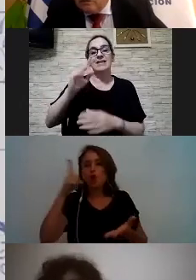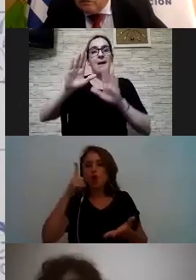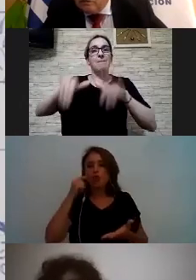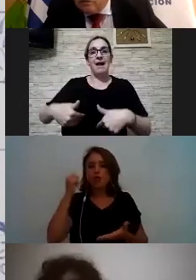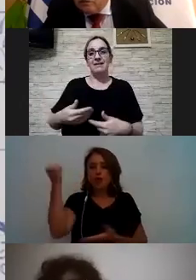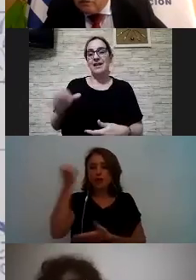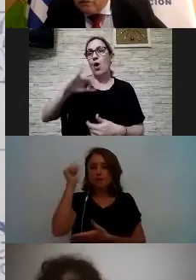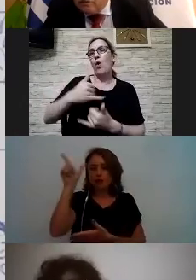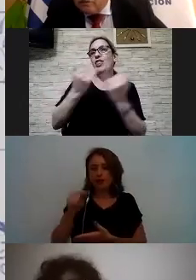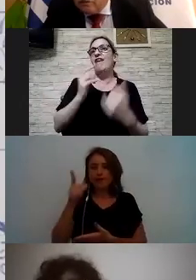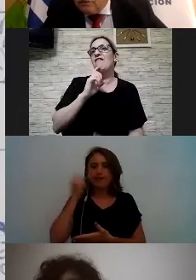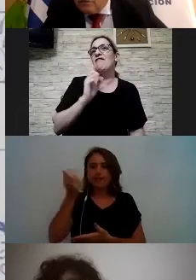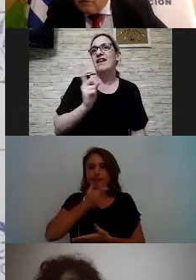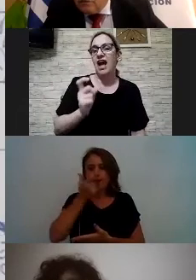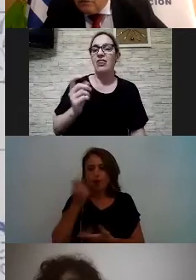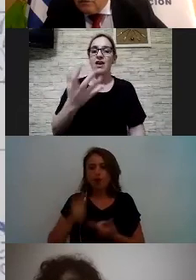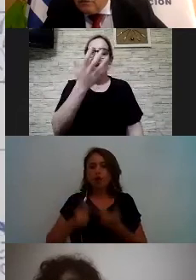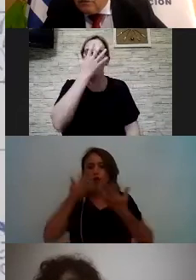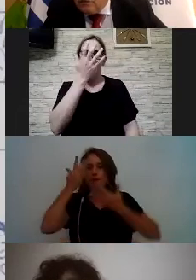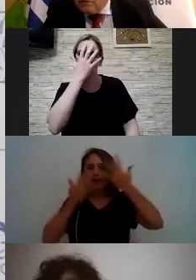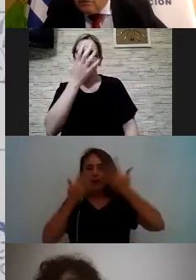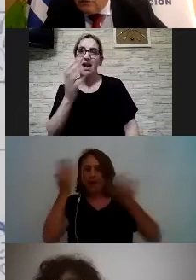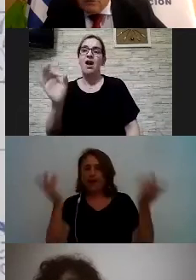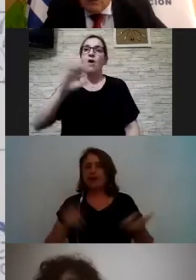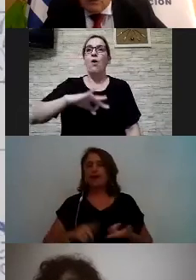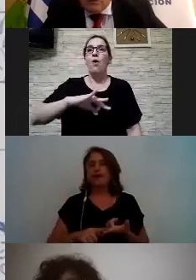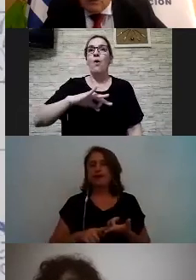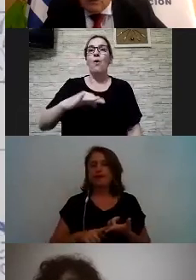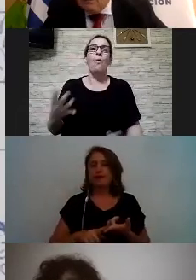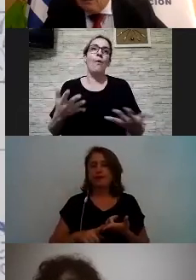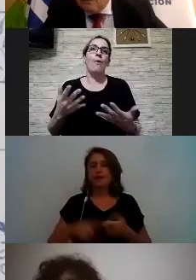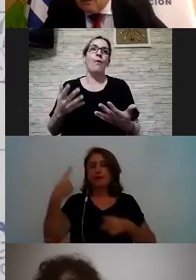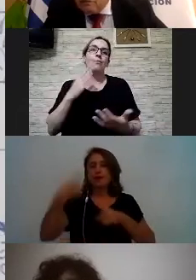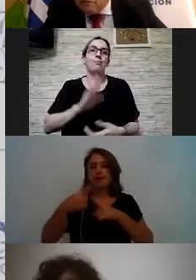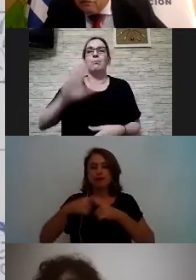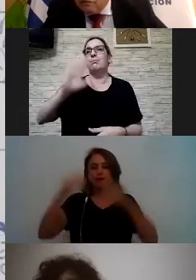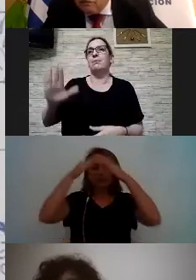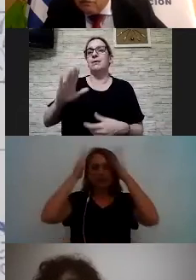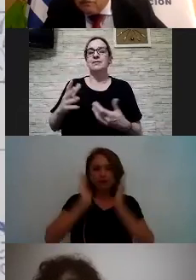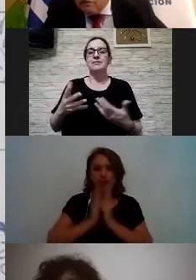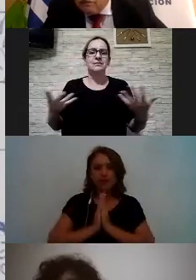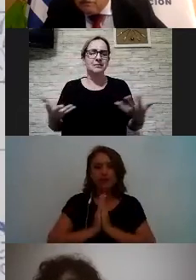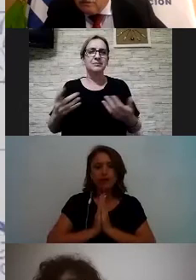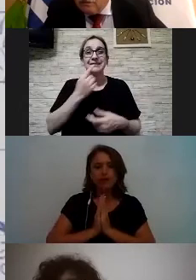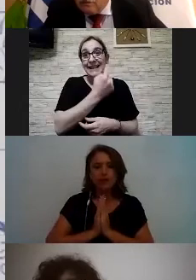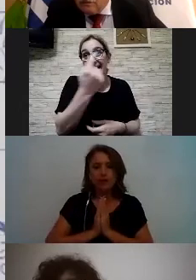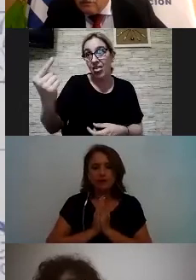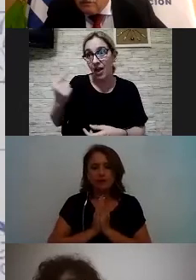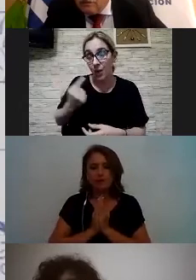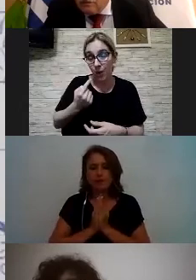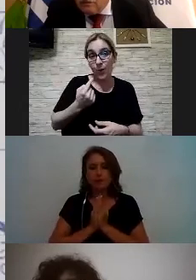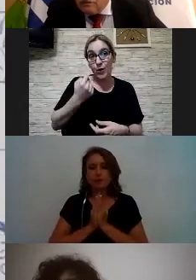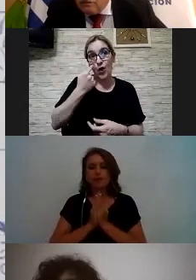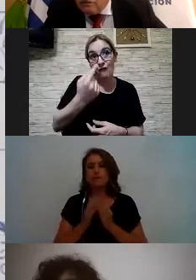feriados el carnaval las fiestas patronales es decir cada uno de los